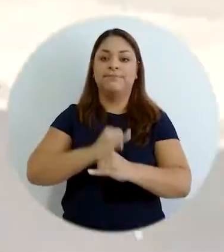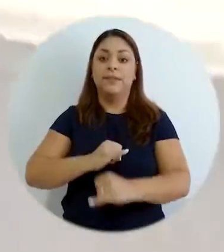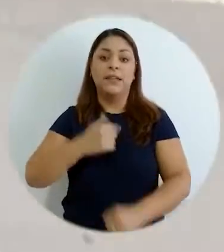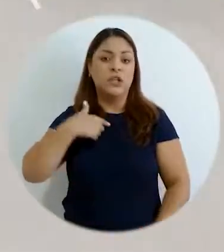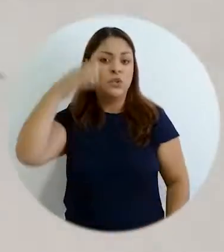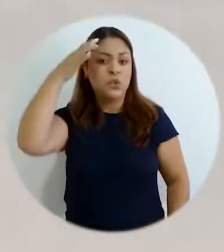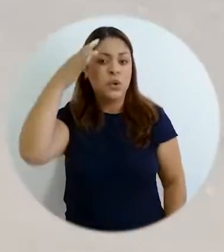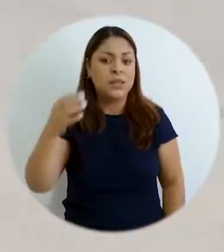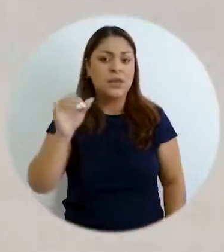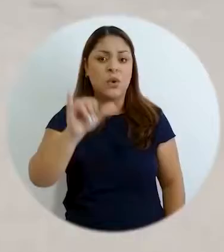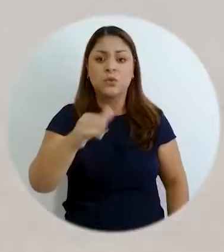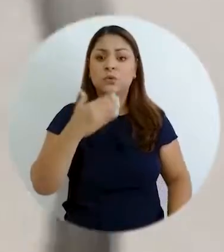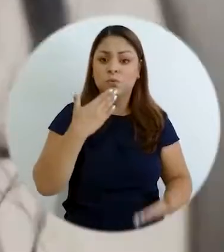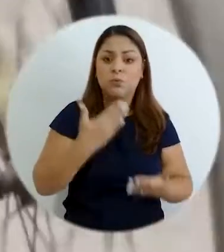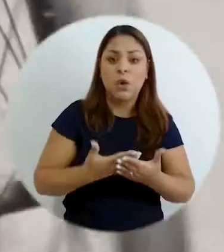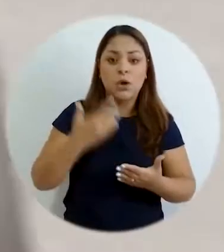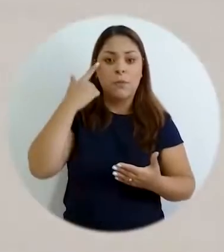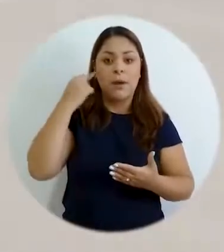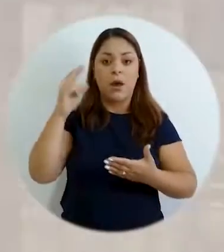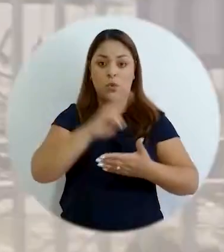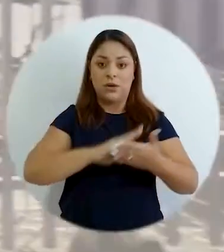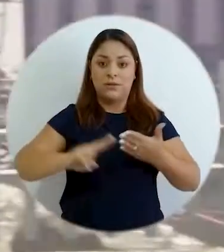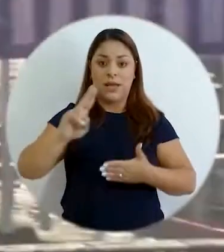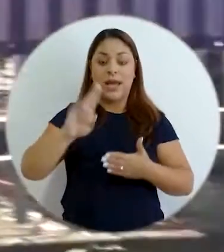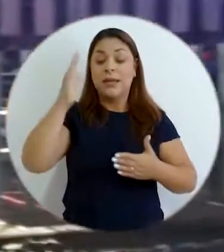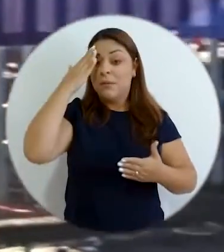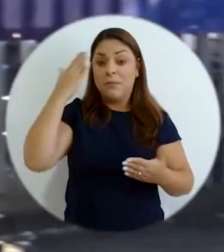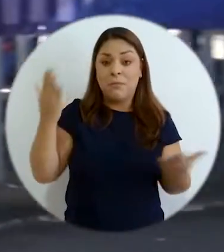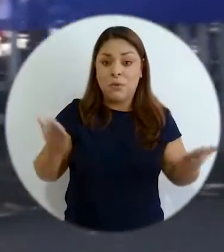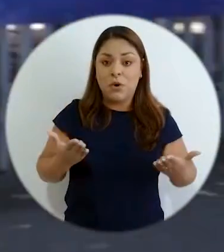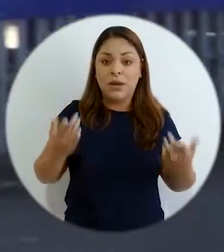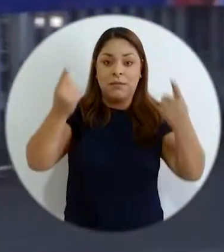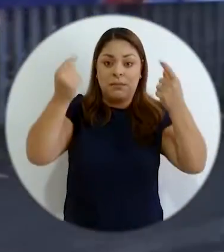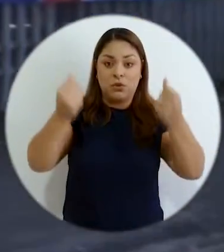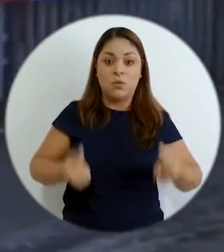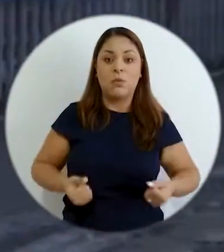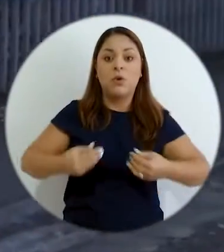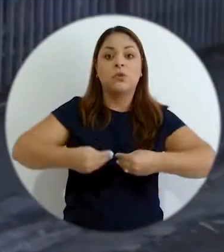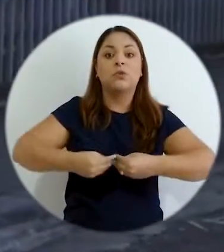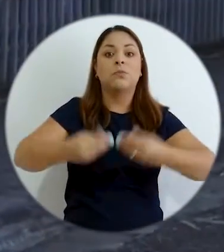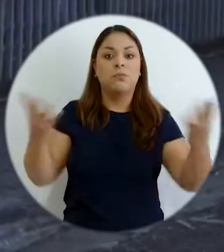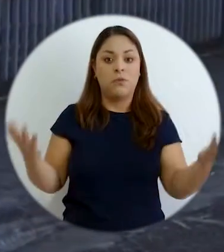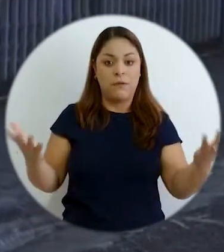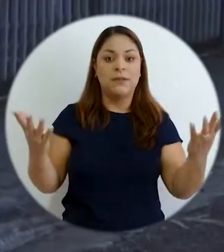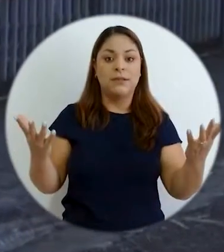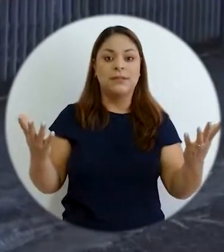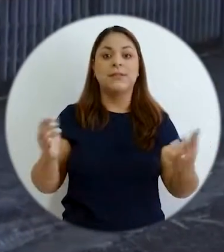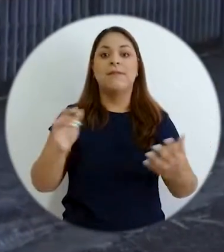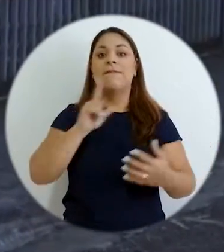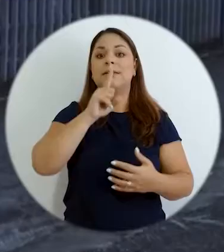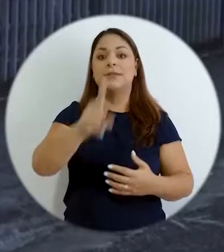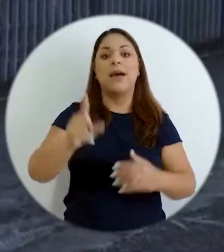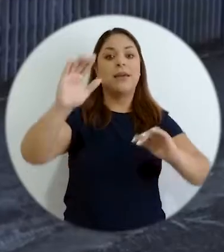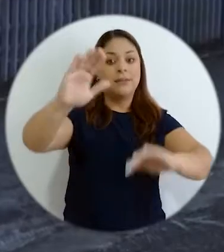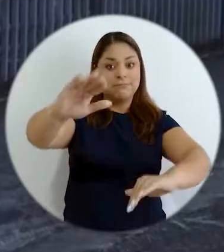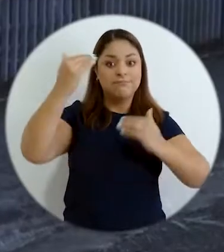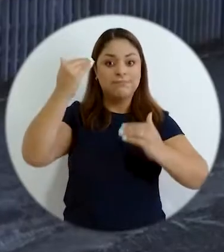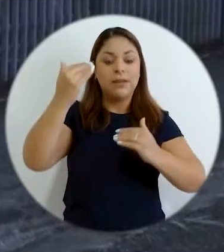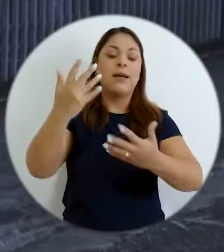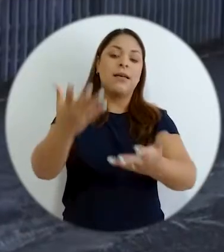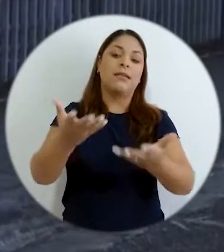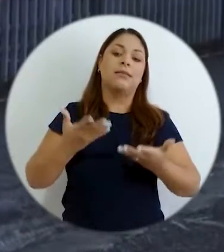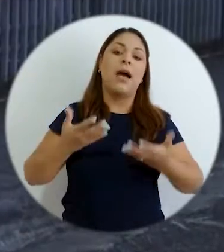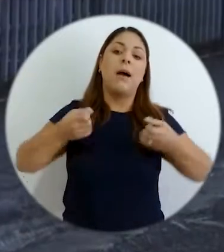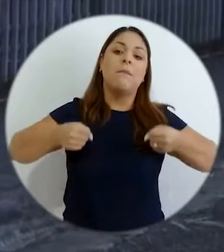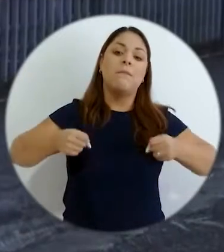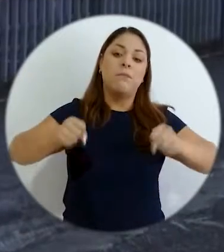esa institucionalidad y yo digo que eso es muy bueno para las universidades porque los presupuestos públicos de la educación superior pública que han sido